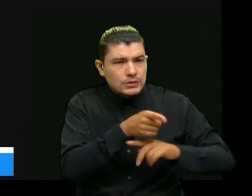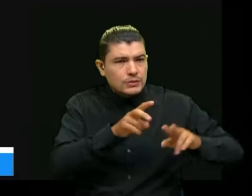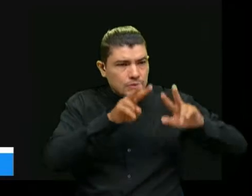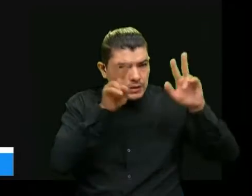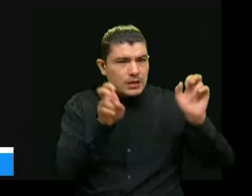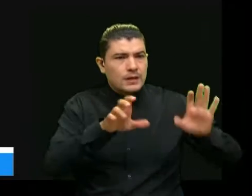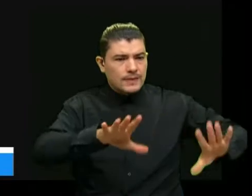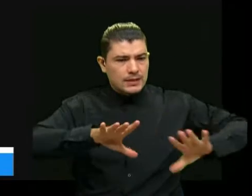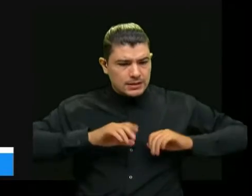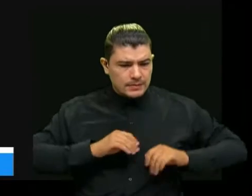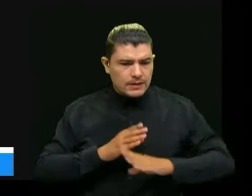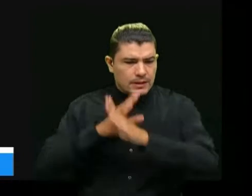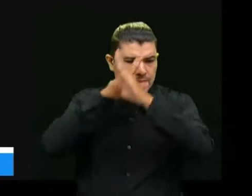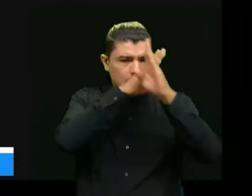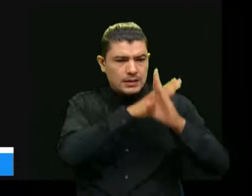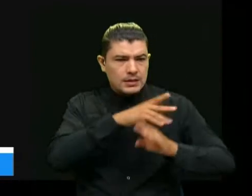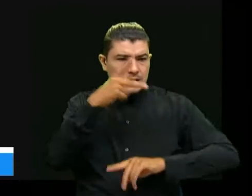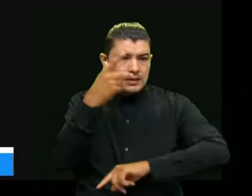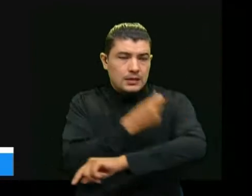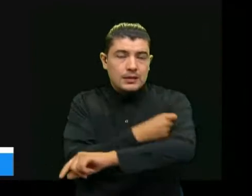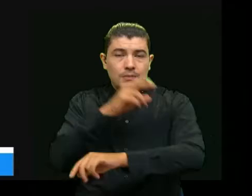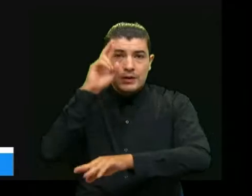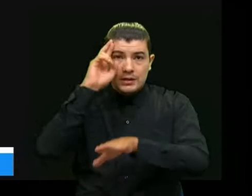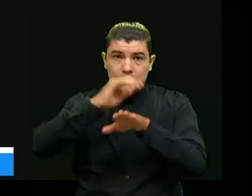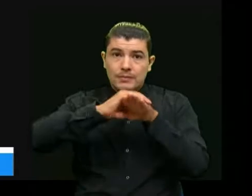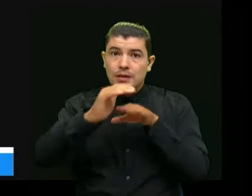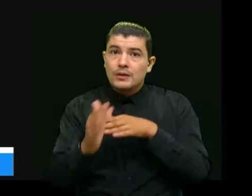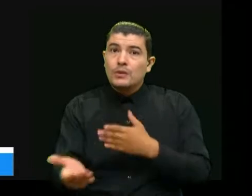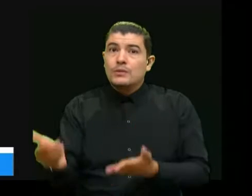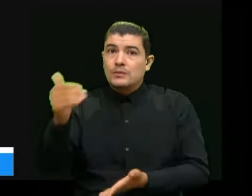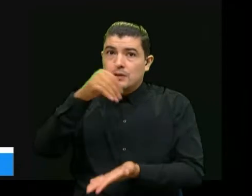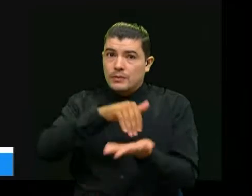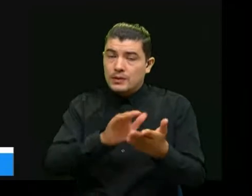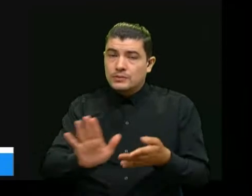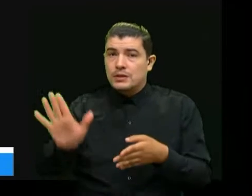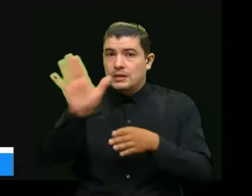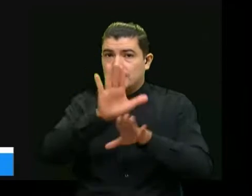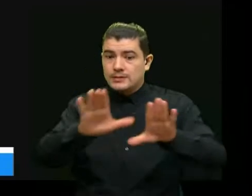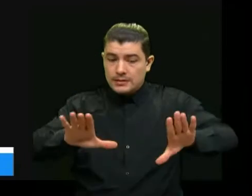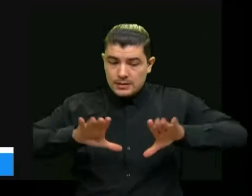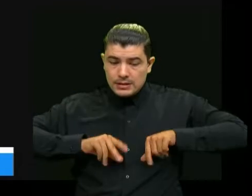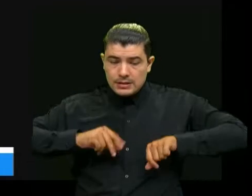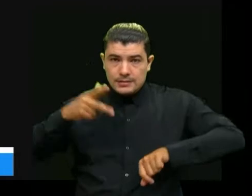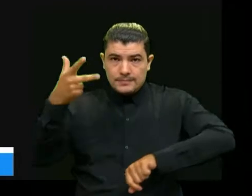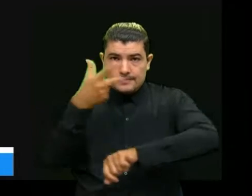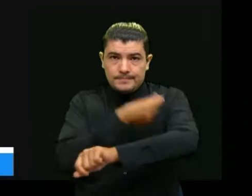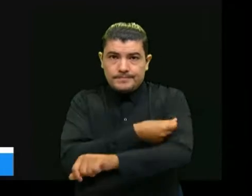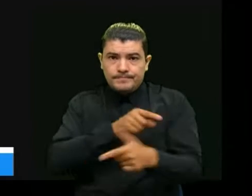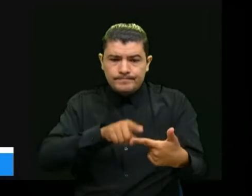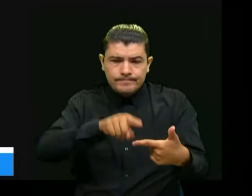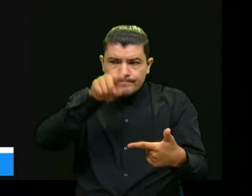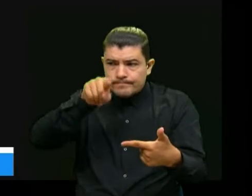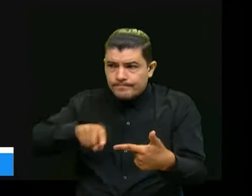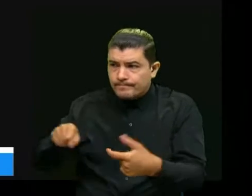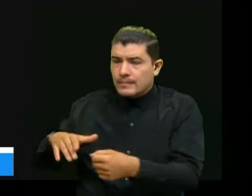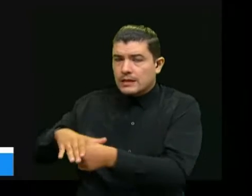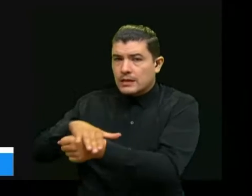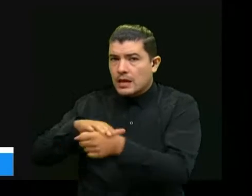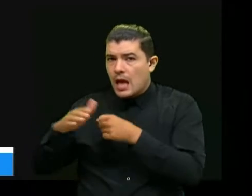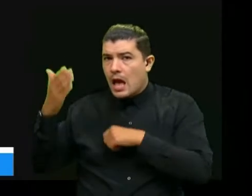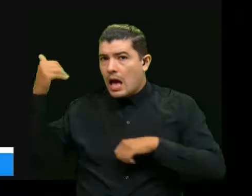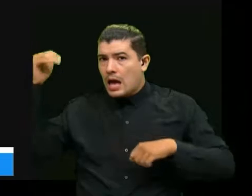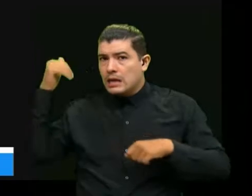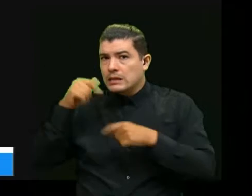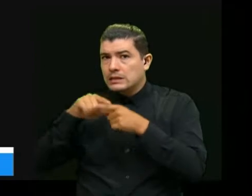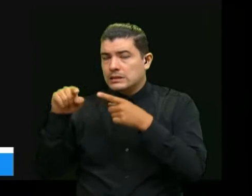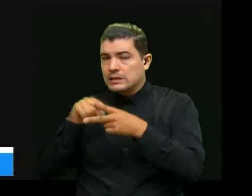tener esa seguridad y si los invito nuevamente a que lo hagamos porque las cifras y los hechos de las últimas semanas